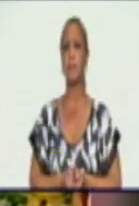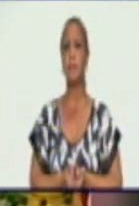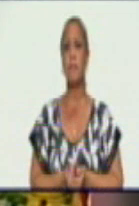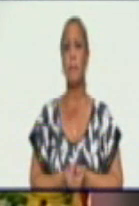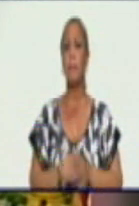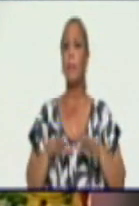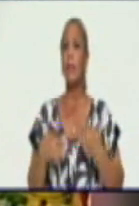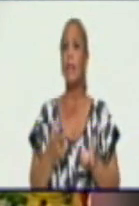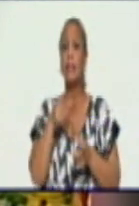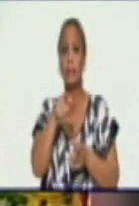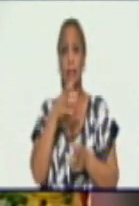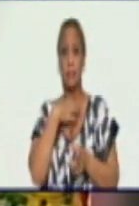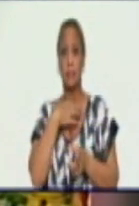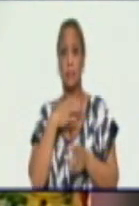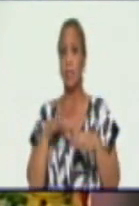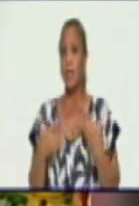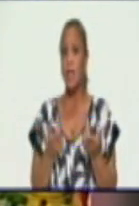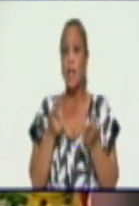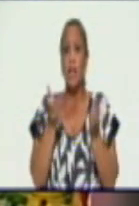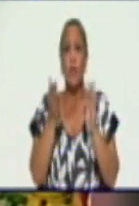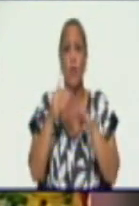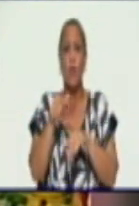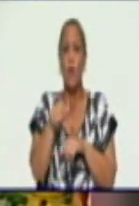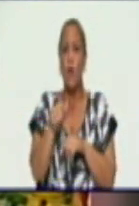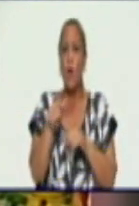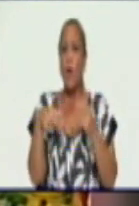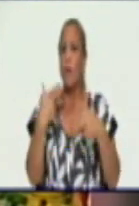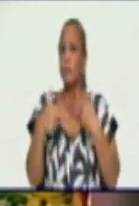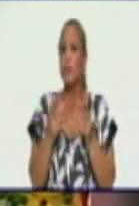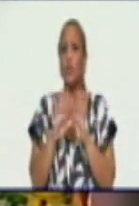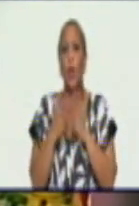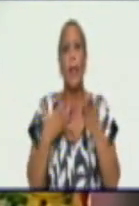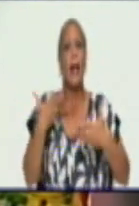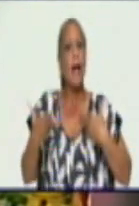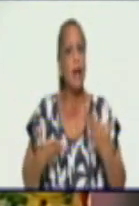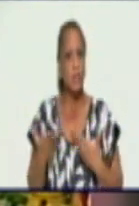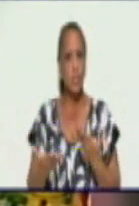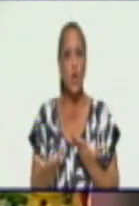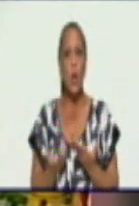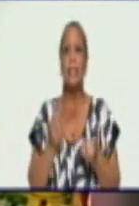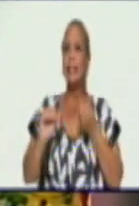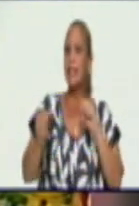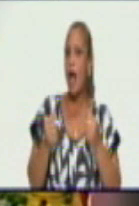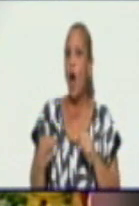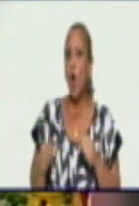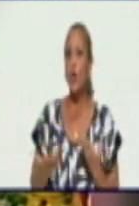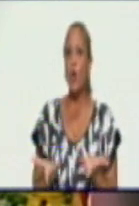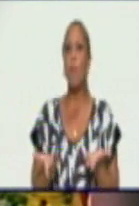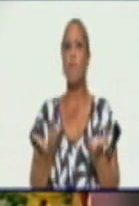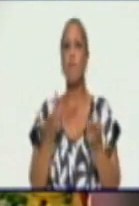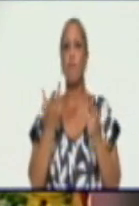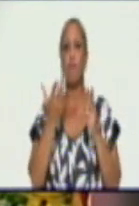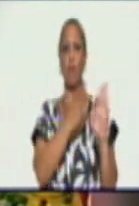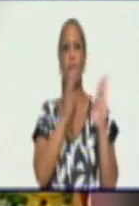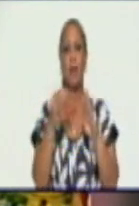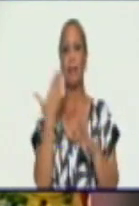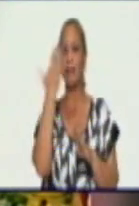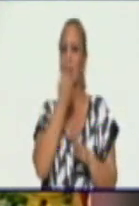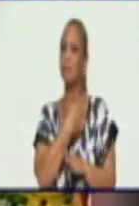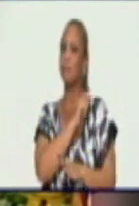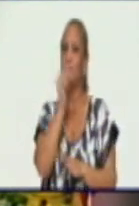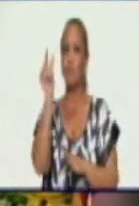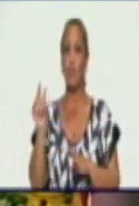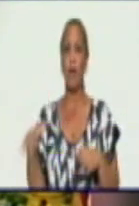Evidentemente, eso evidencia que no se están haciendo todas las acciones de ahorro por parte de nuestro pueblo. Bueno, las